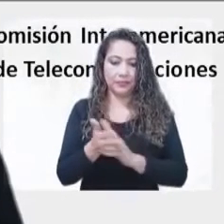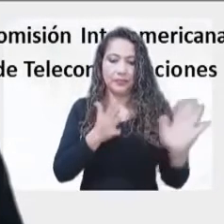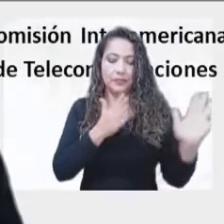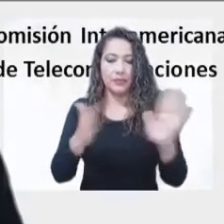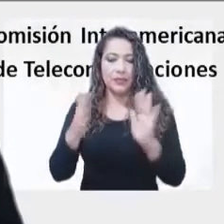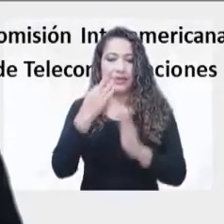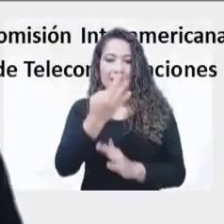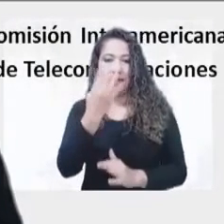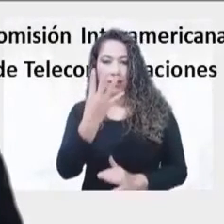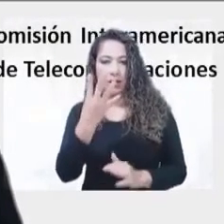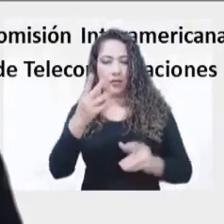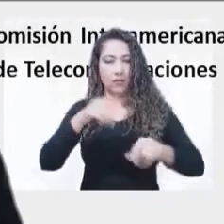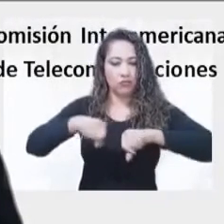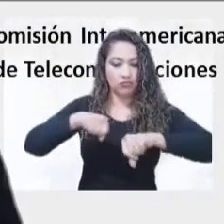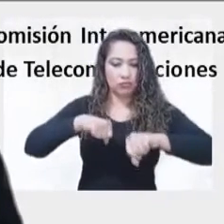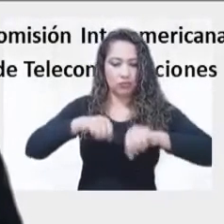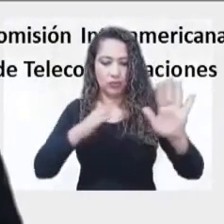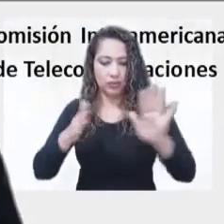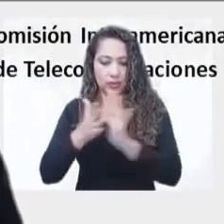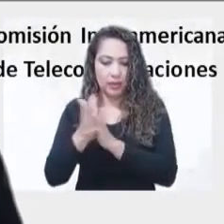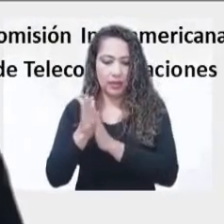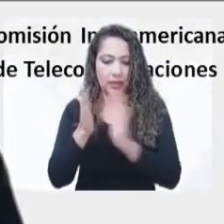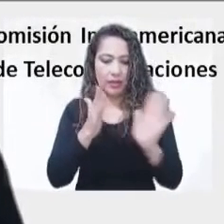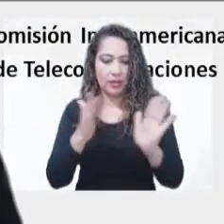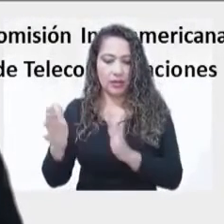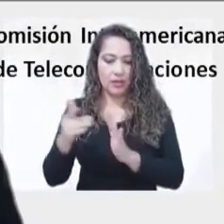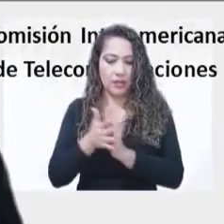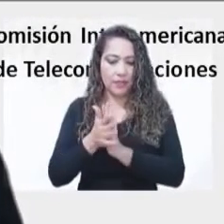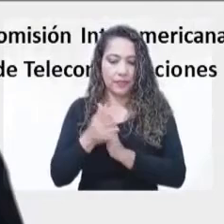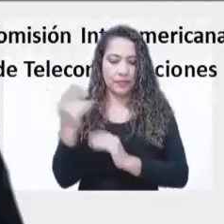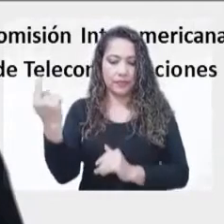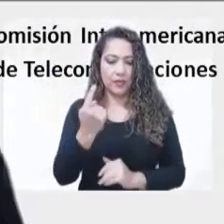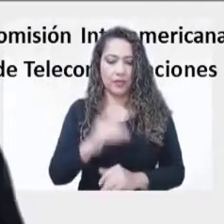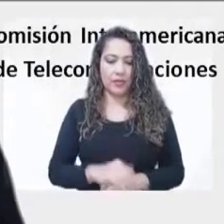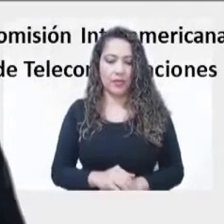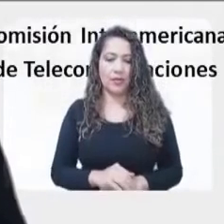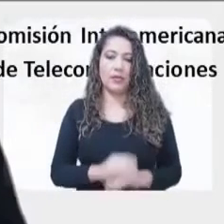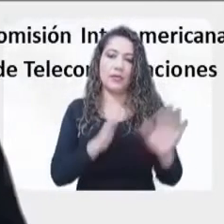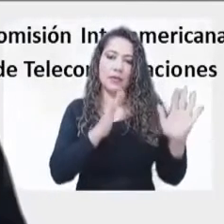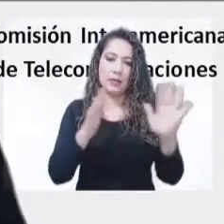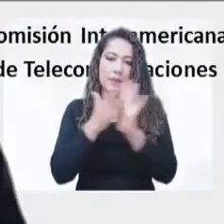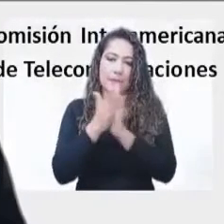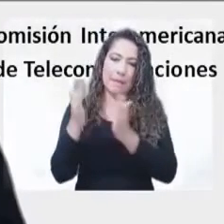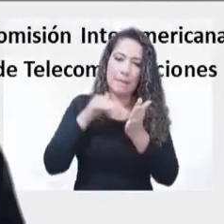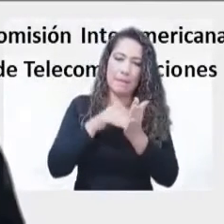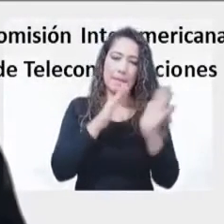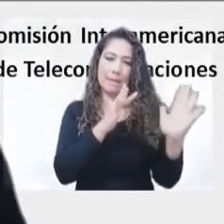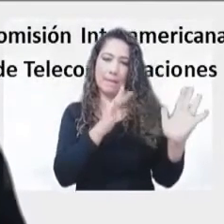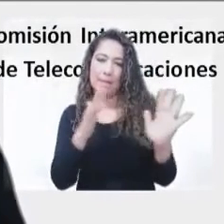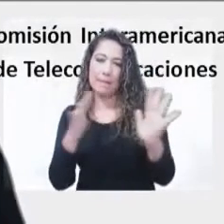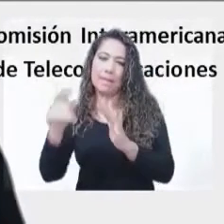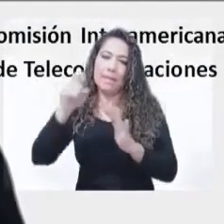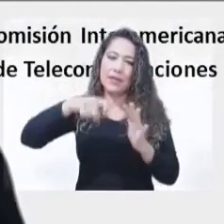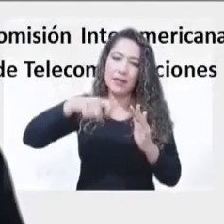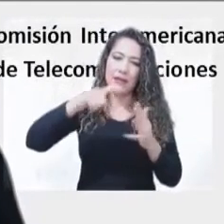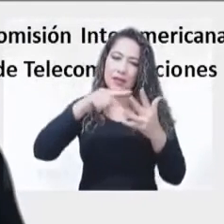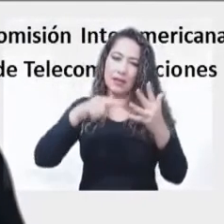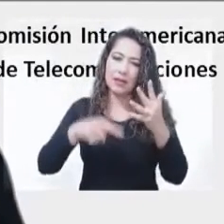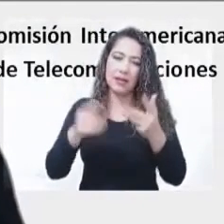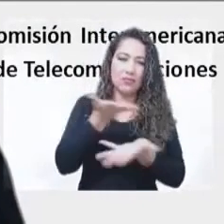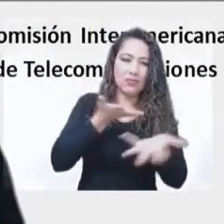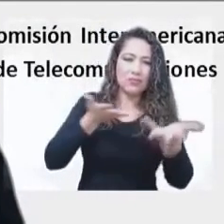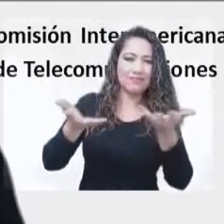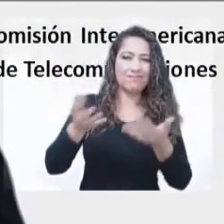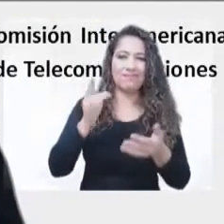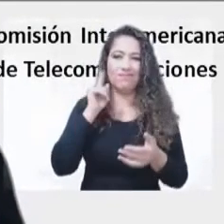la armonización del uso de espectro radioeléctrico, teniendo en cuenta la necesidad de prevenir, evitar interferencias